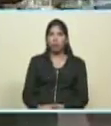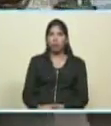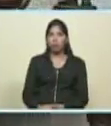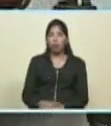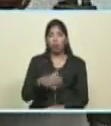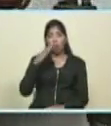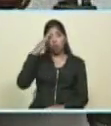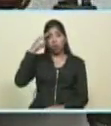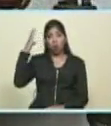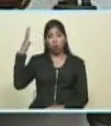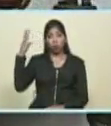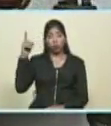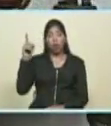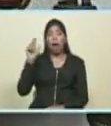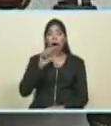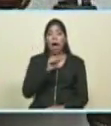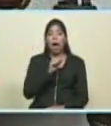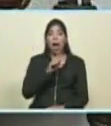de Allah